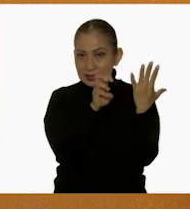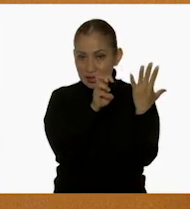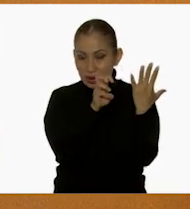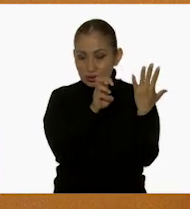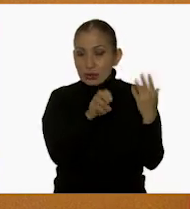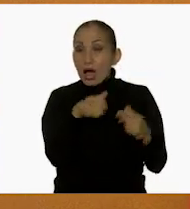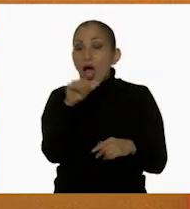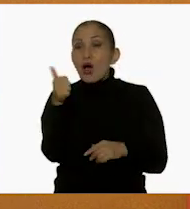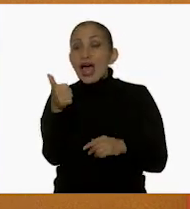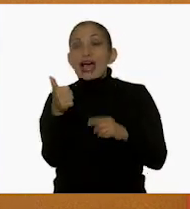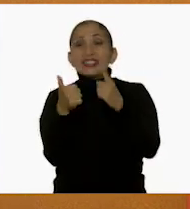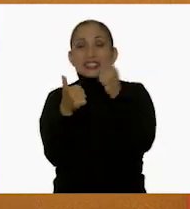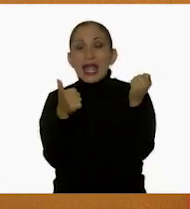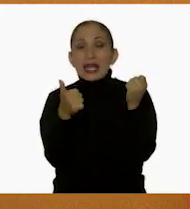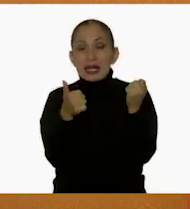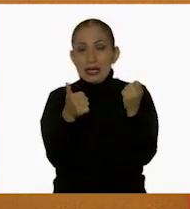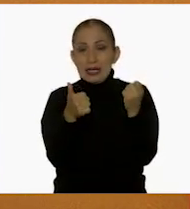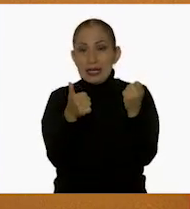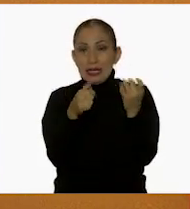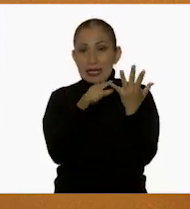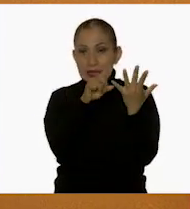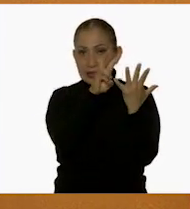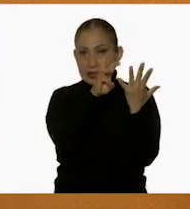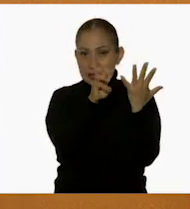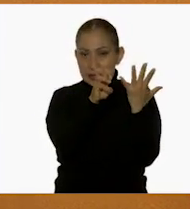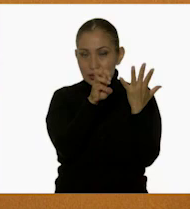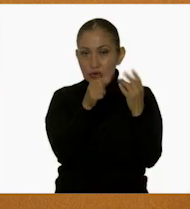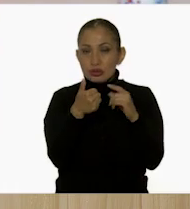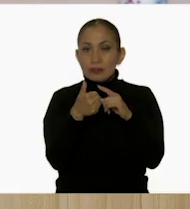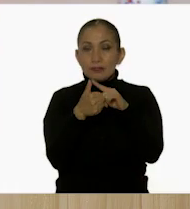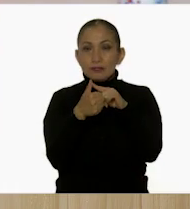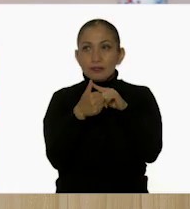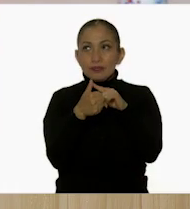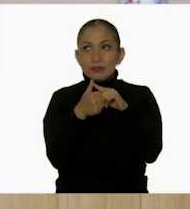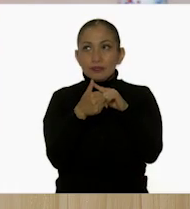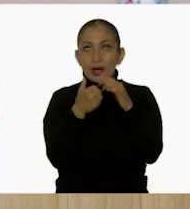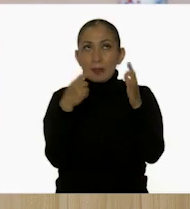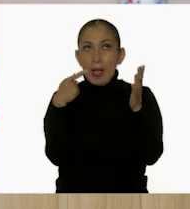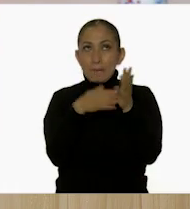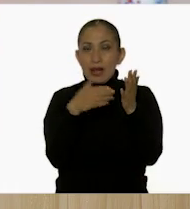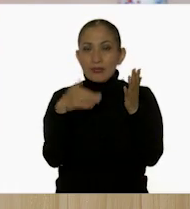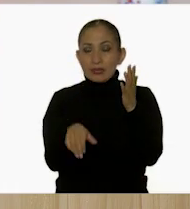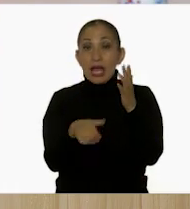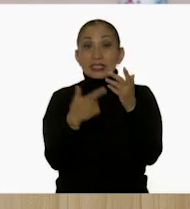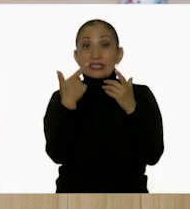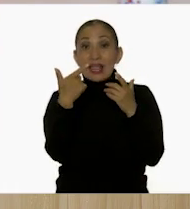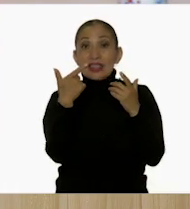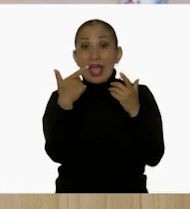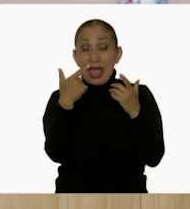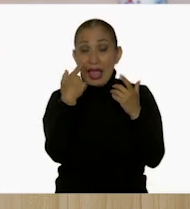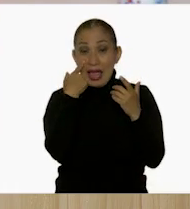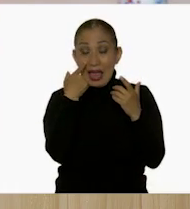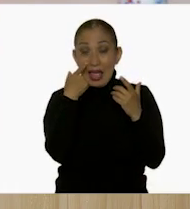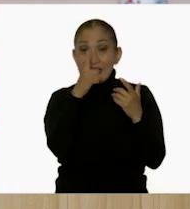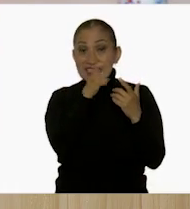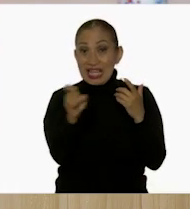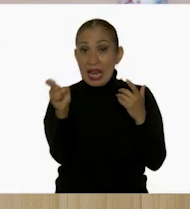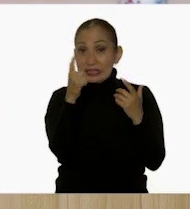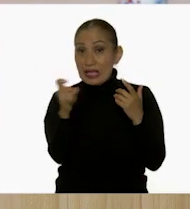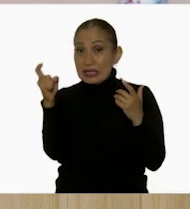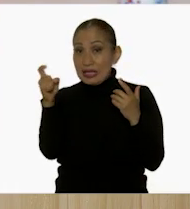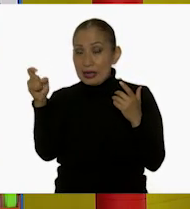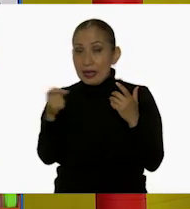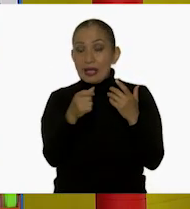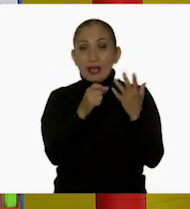Ahora, ¿cuántas centenas necesitamos para llegar a mil? Eh, nos faltan 7, 7 centenas.